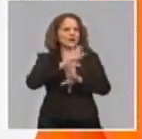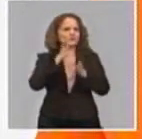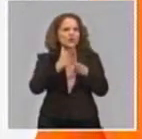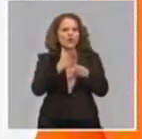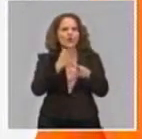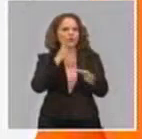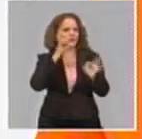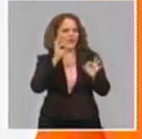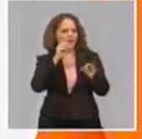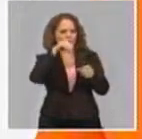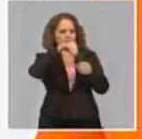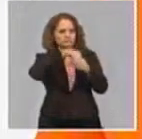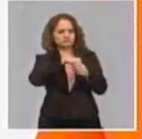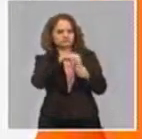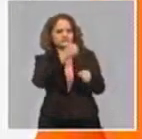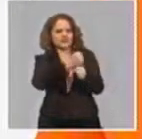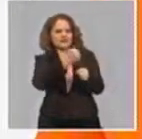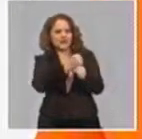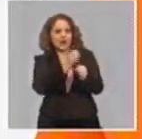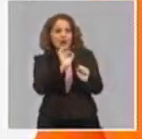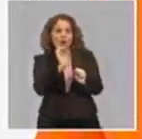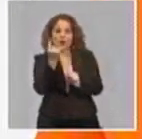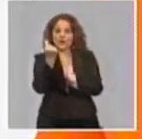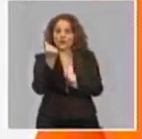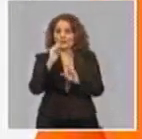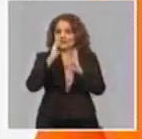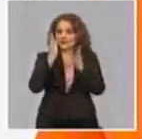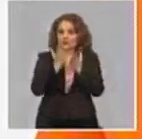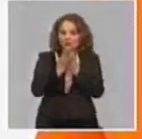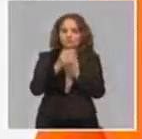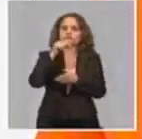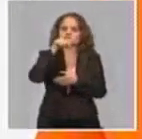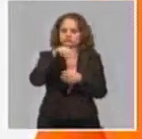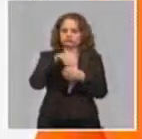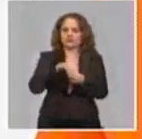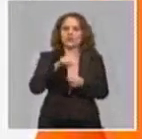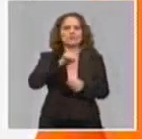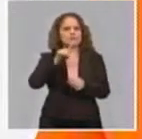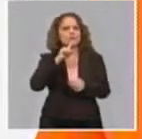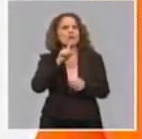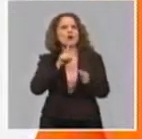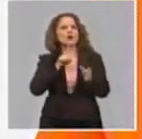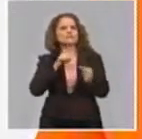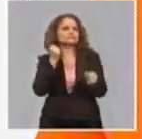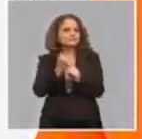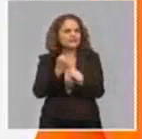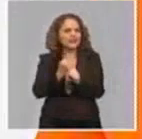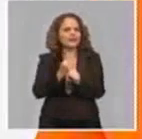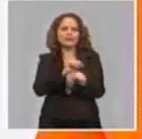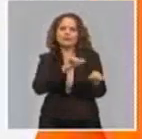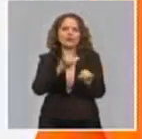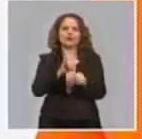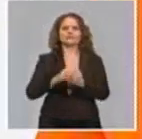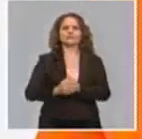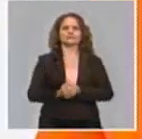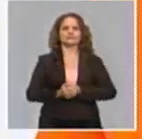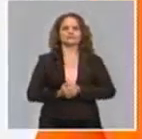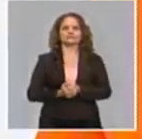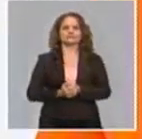acción donde cada uno de ellos nosotros vamos desarrollando y además vamos asegurando. Y esto que estoy